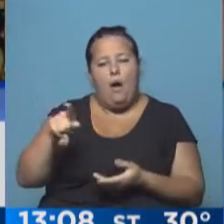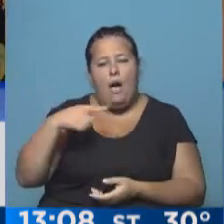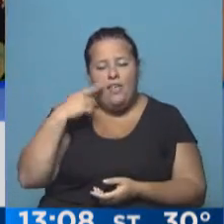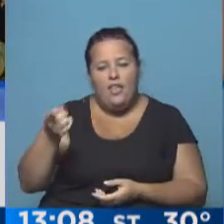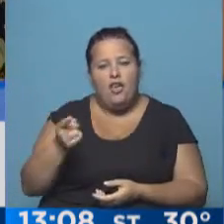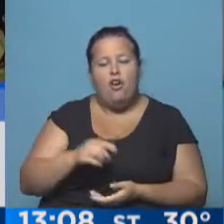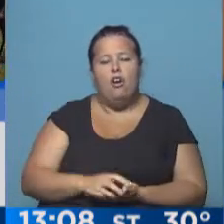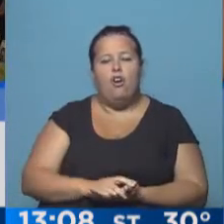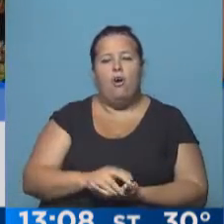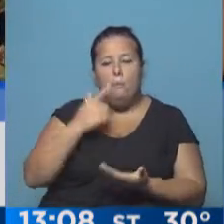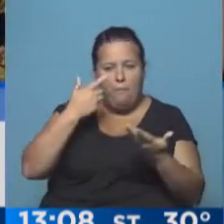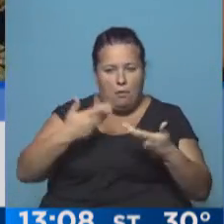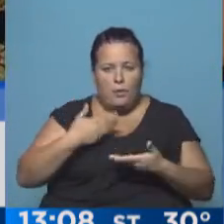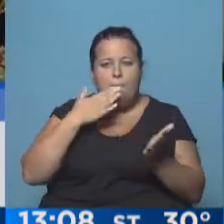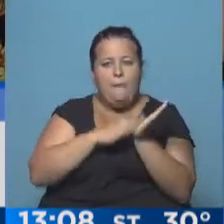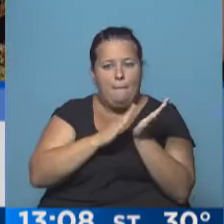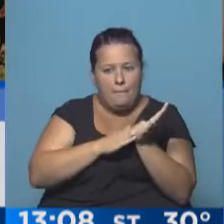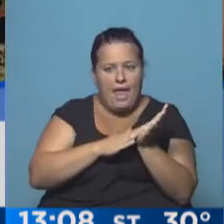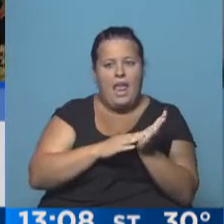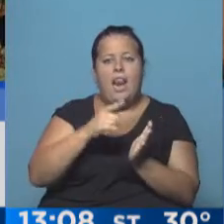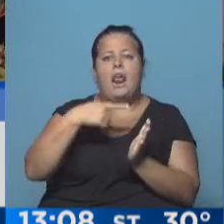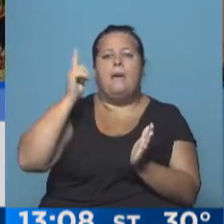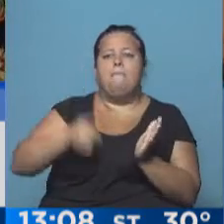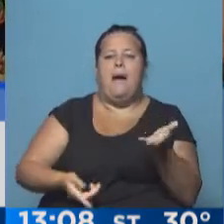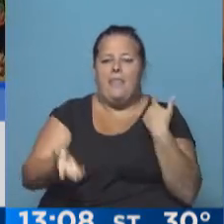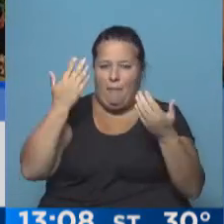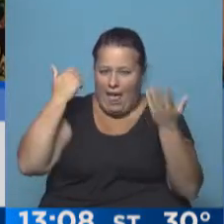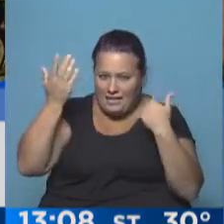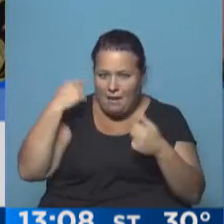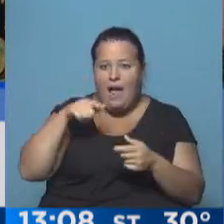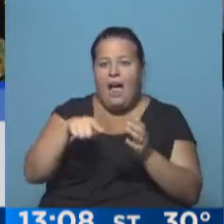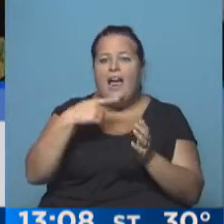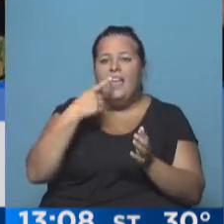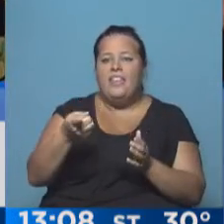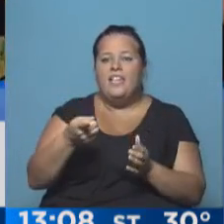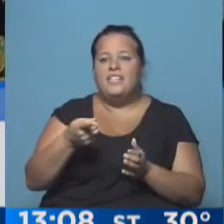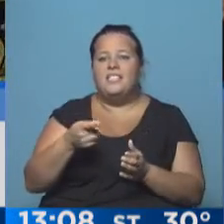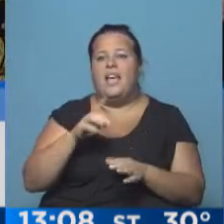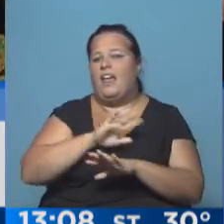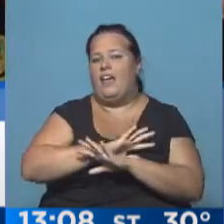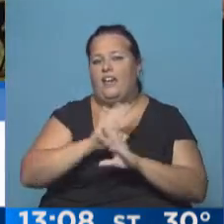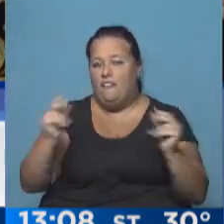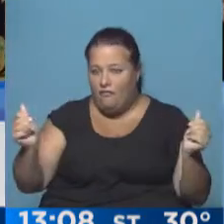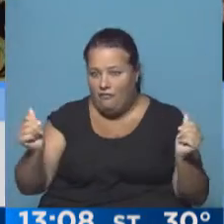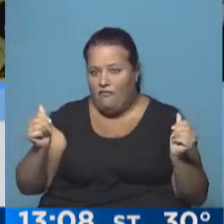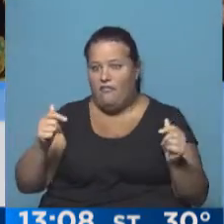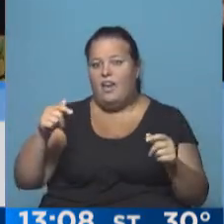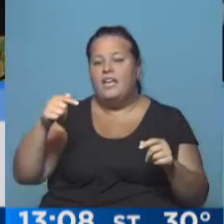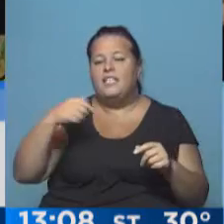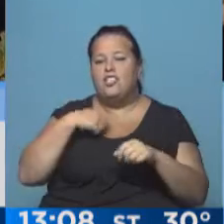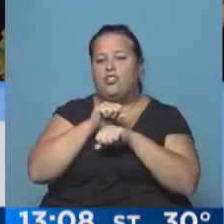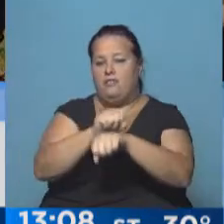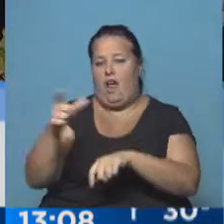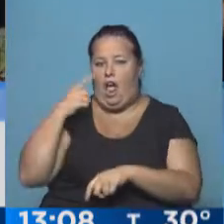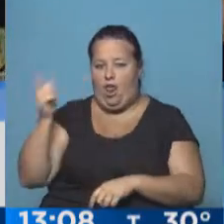que me mostraron un papel que era la orden de allanamiento y ahí dijeron que si se terminaba todo esto era si yo entregaba a Esteban.